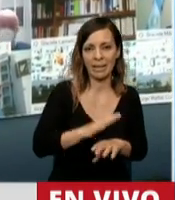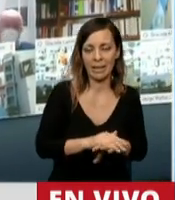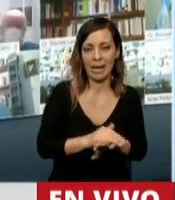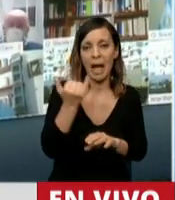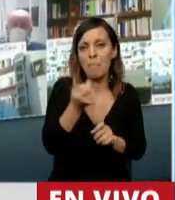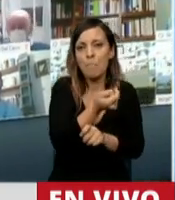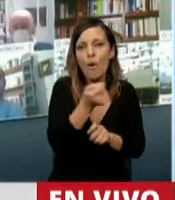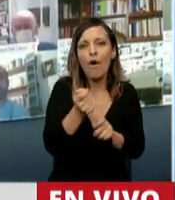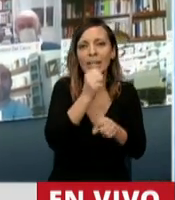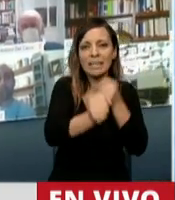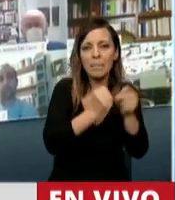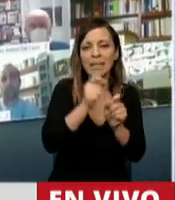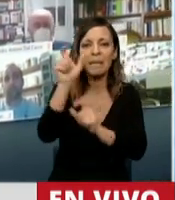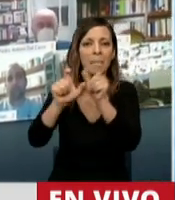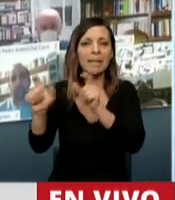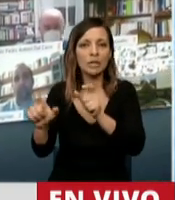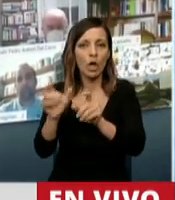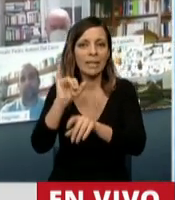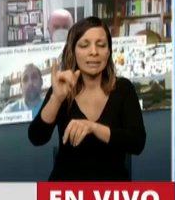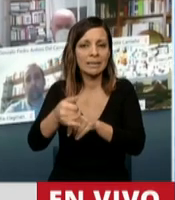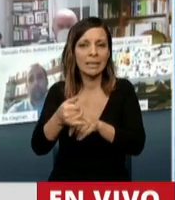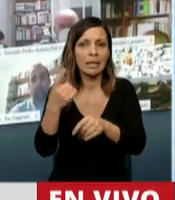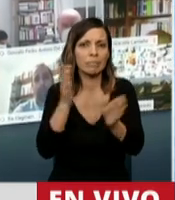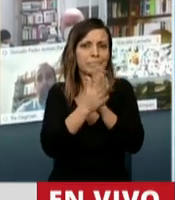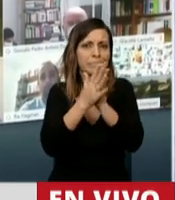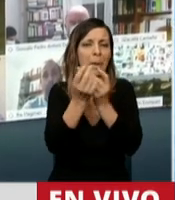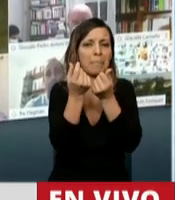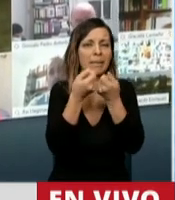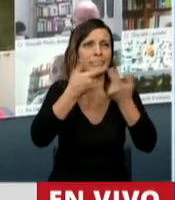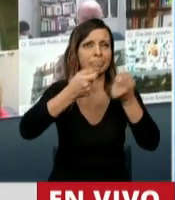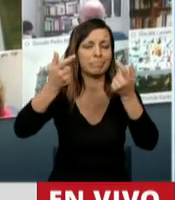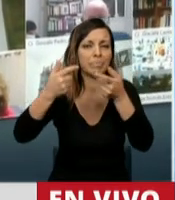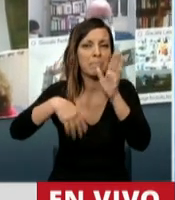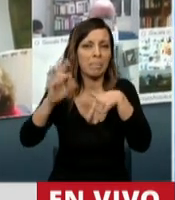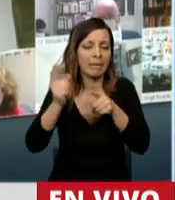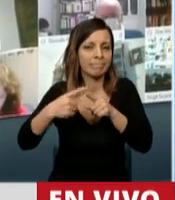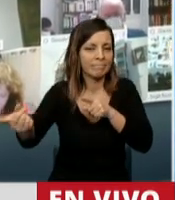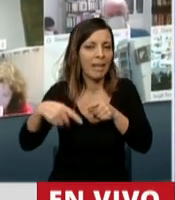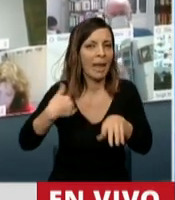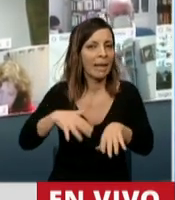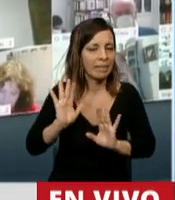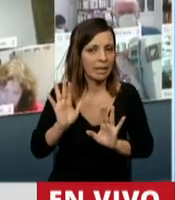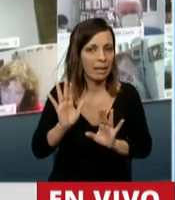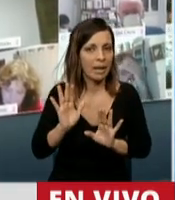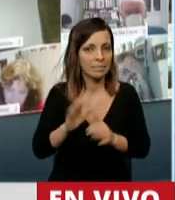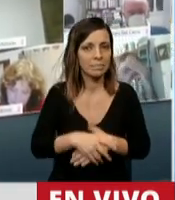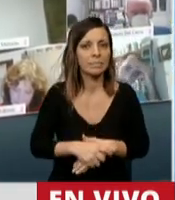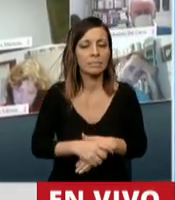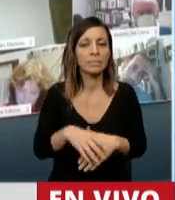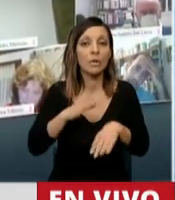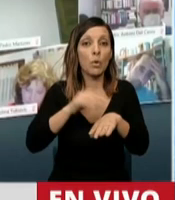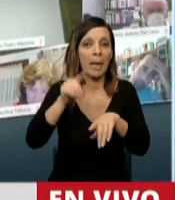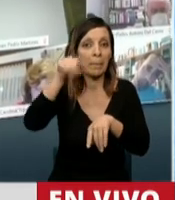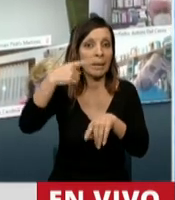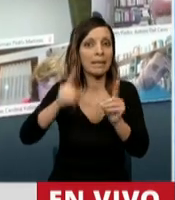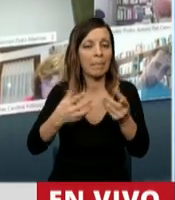de empresas y de individuos protagonizaron el proceso de fuga de capitales más intenso del exterior de Argentina, que explica en parte la crisis del sector externo que estamos atravesando.